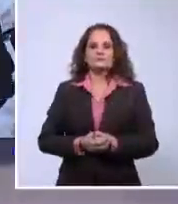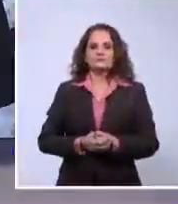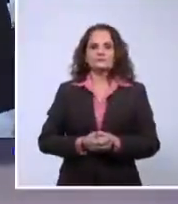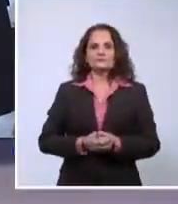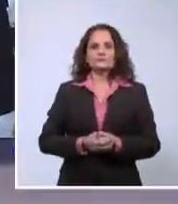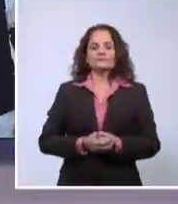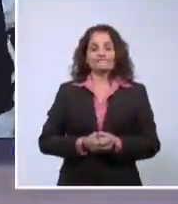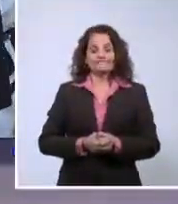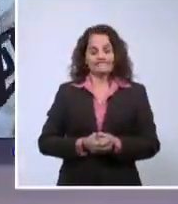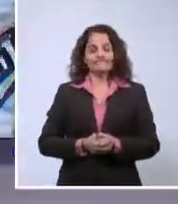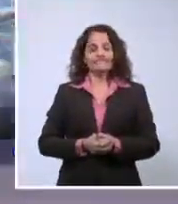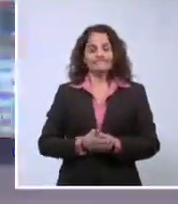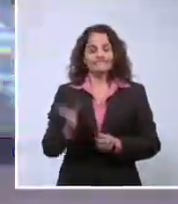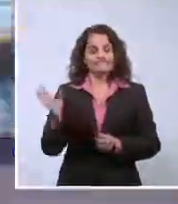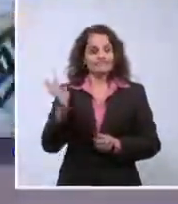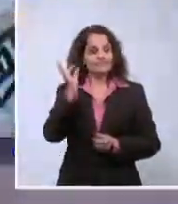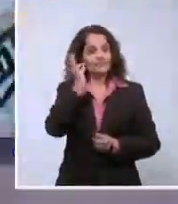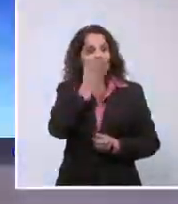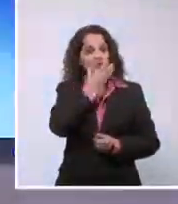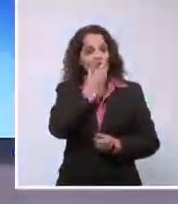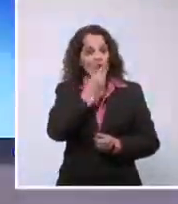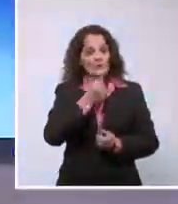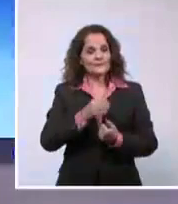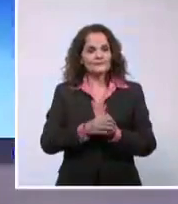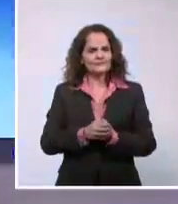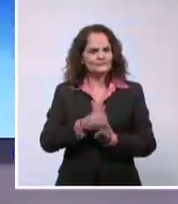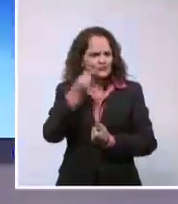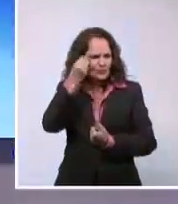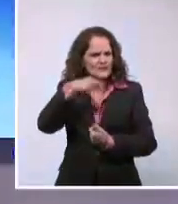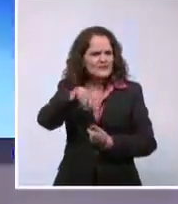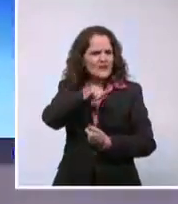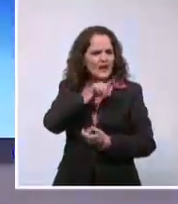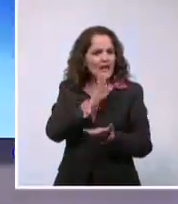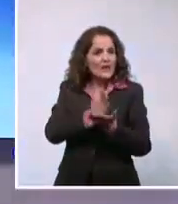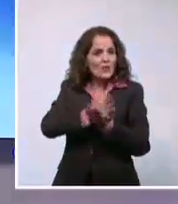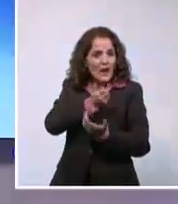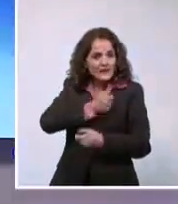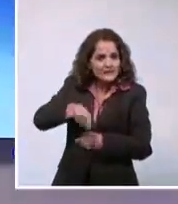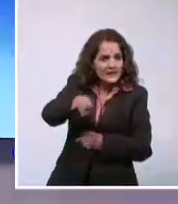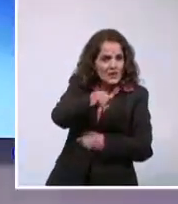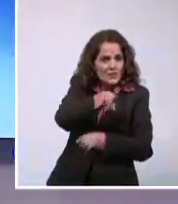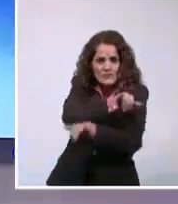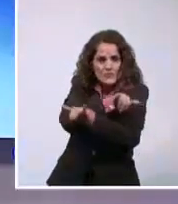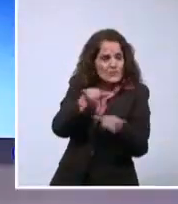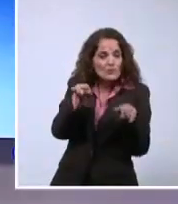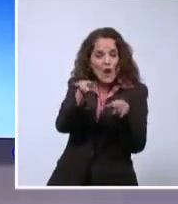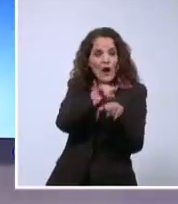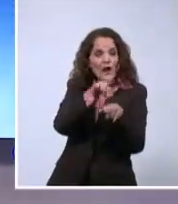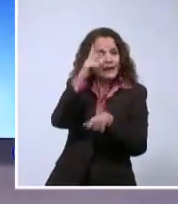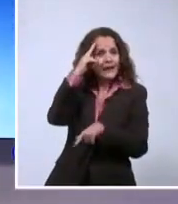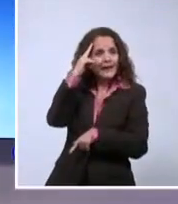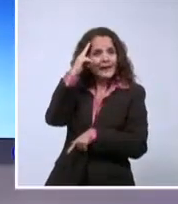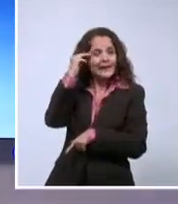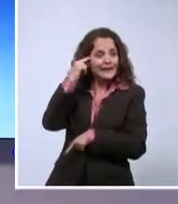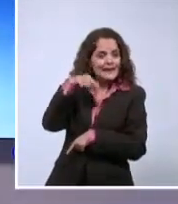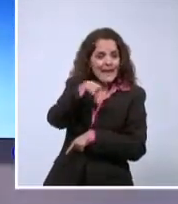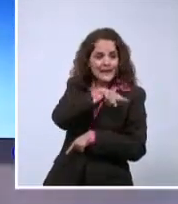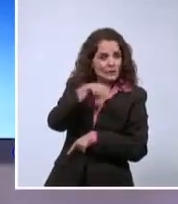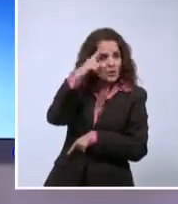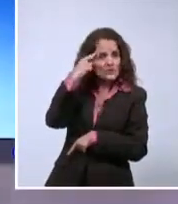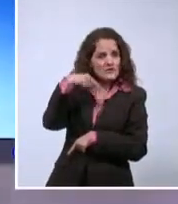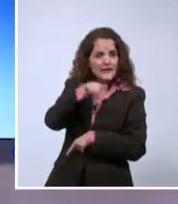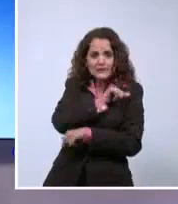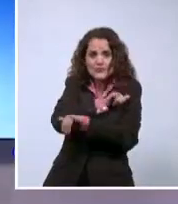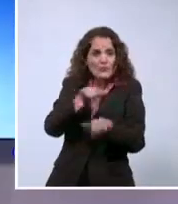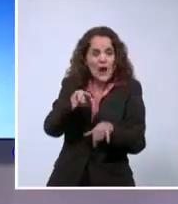Muy joven, ¿verdad? ¿Se imagina que ocurra esto en la escuela de sus hijos o la de sus nietos? ¿En el hospital al que